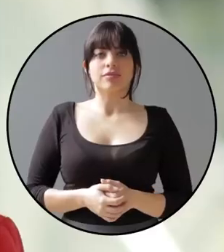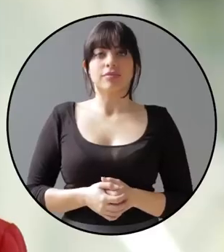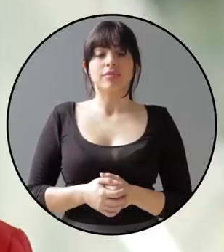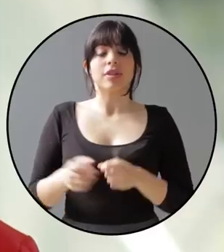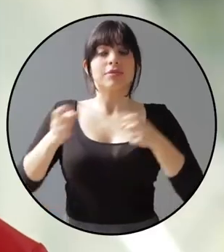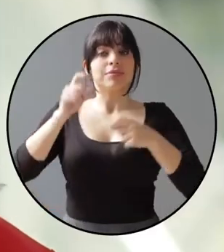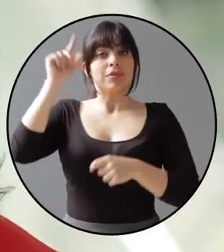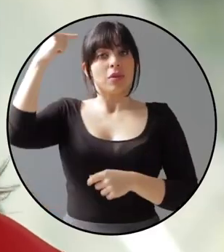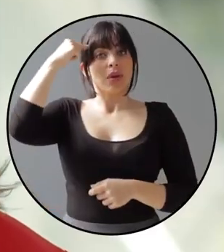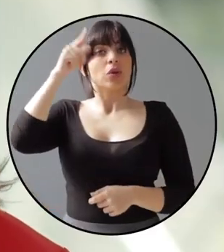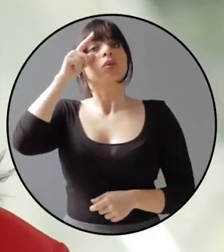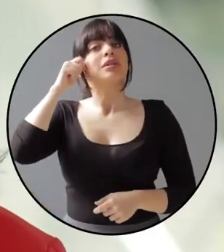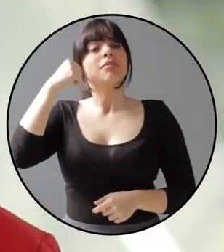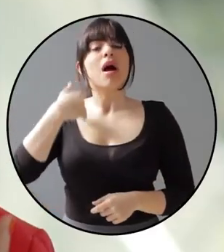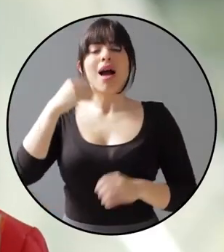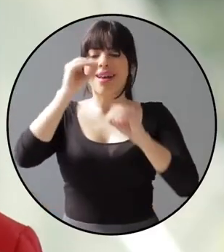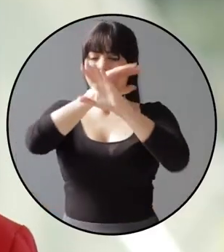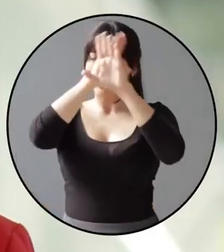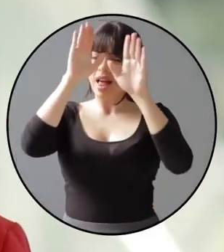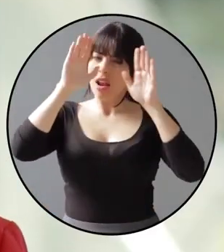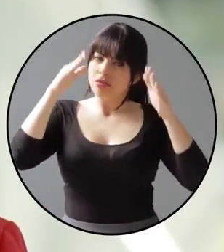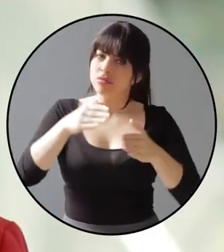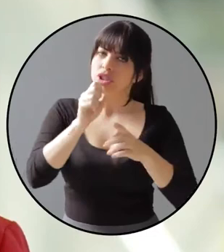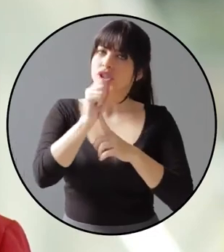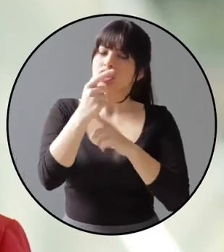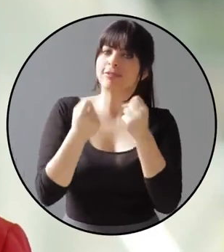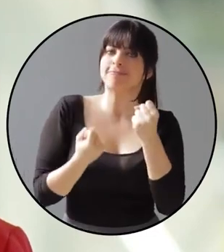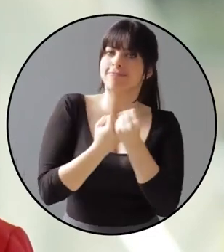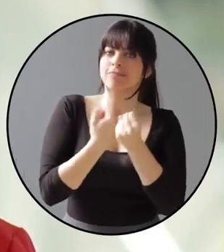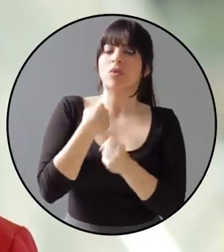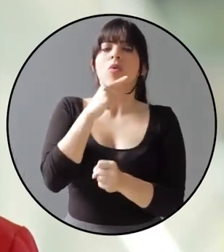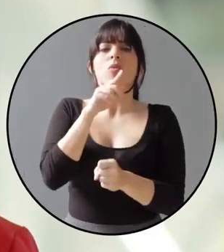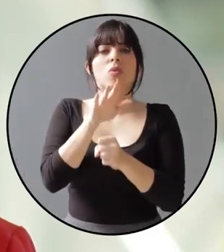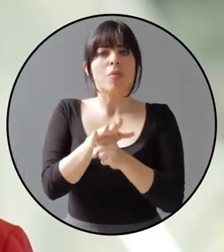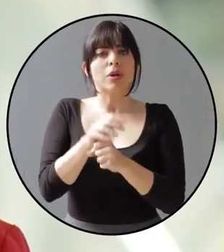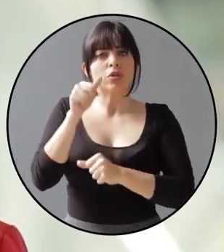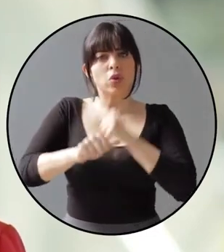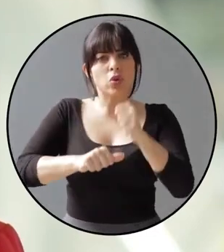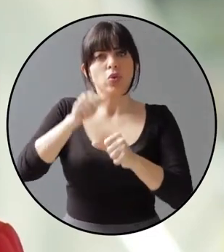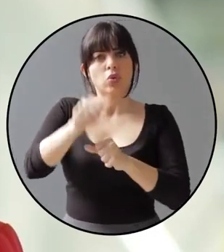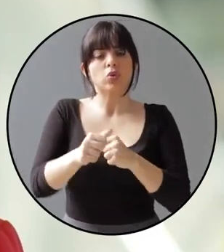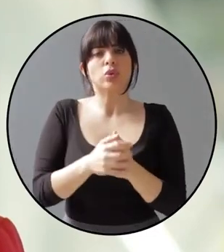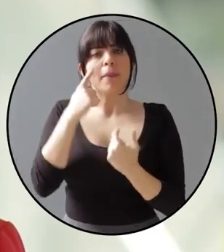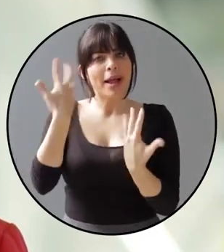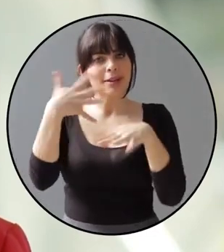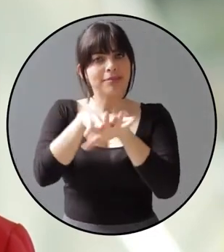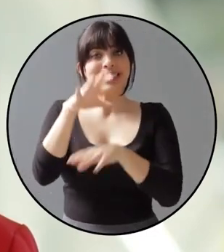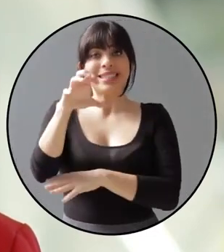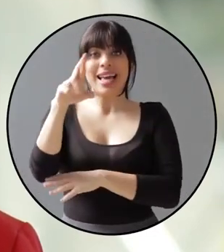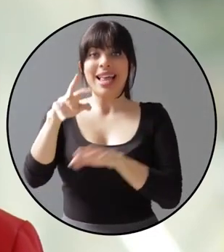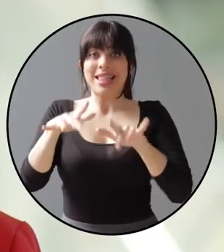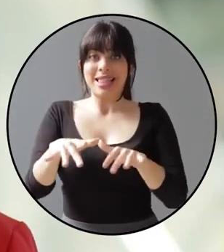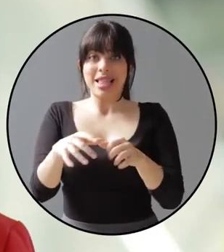La administración Solís Rivera tiene una clara inclinación social y está comprometida en la lucha contra la exclusión. CR